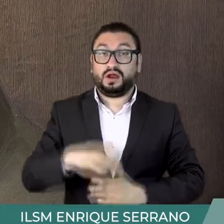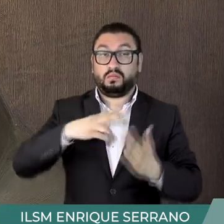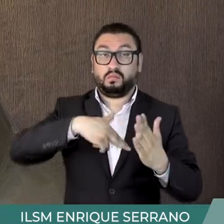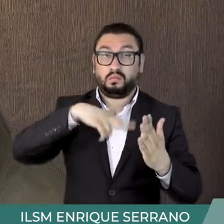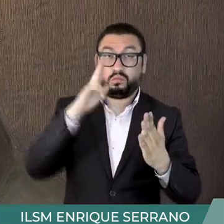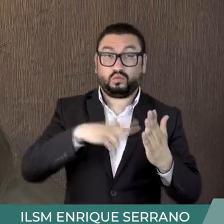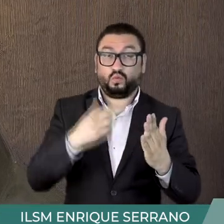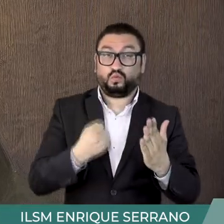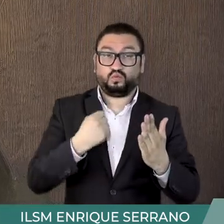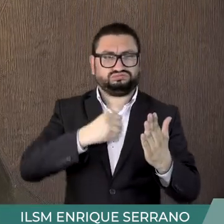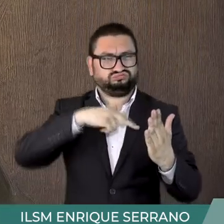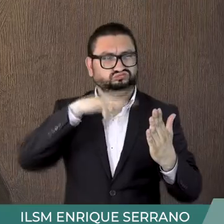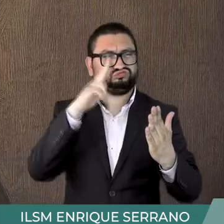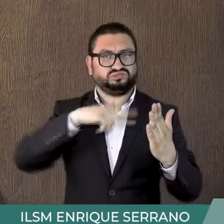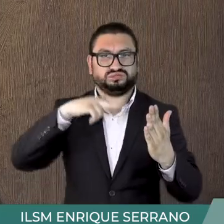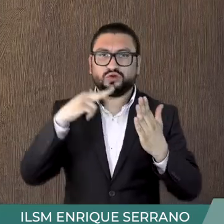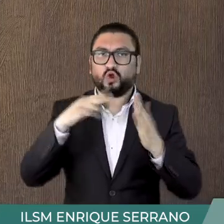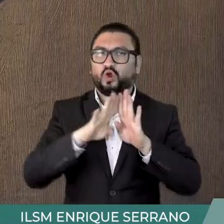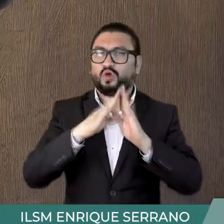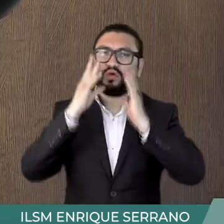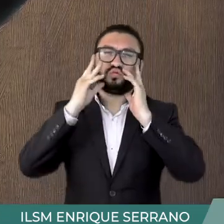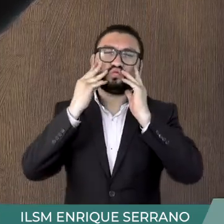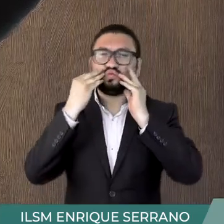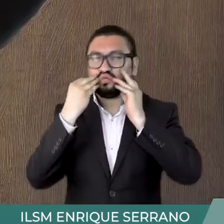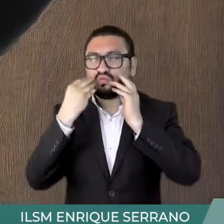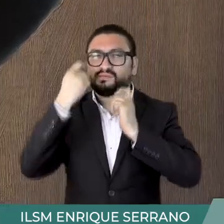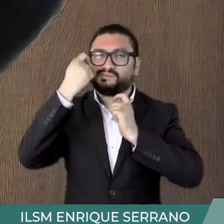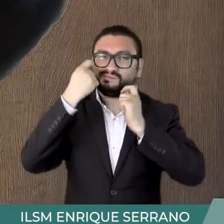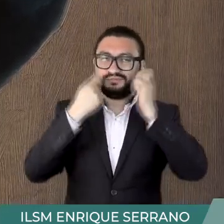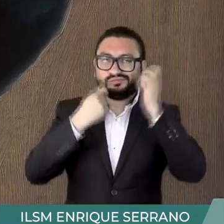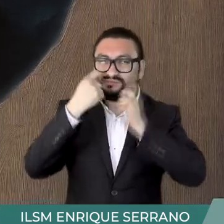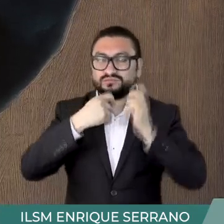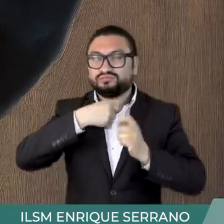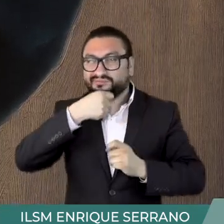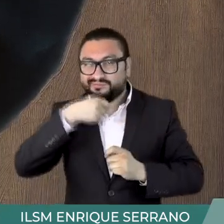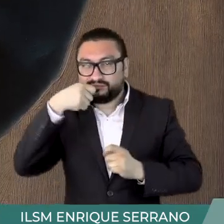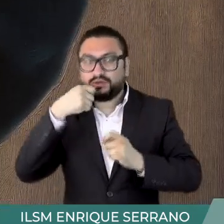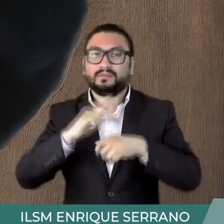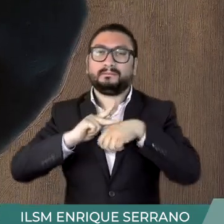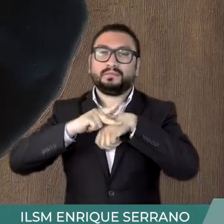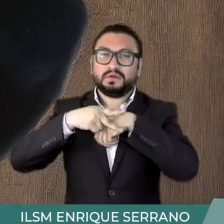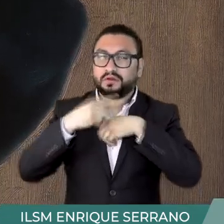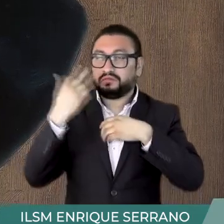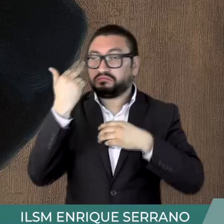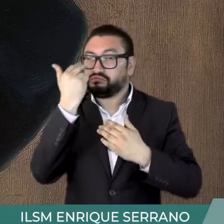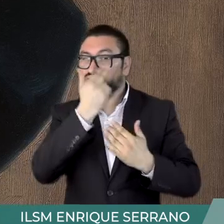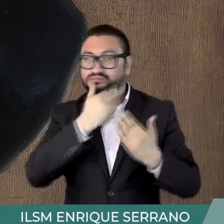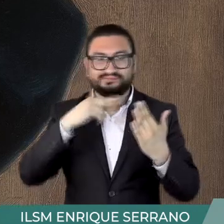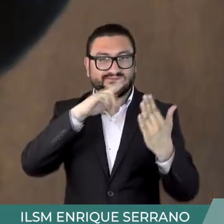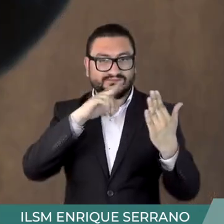Con pinceladas gruesas y cargadas, construye sus arrugas, sus signos de expresión y la flacidez de su piel.